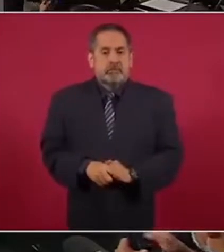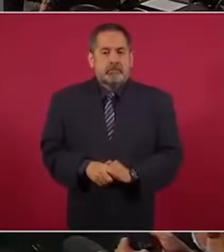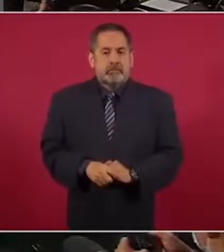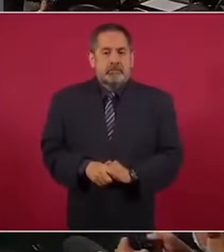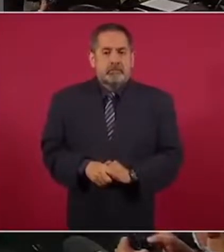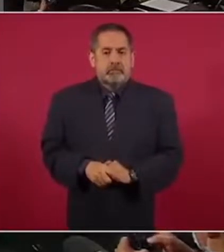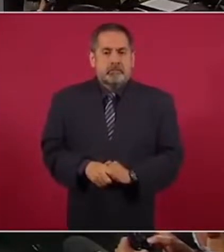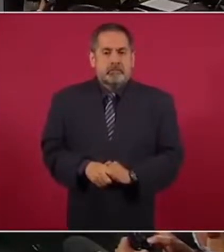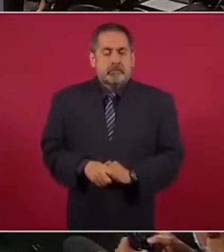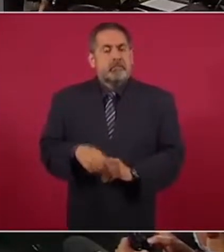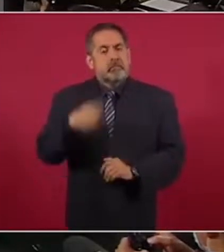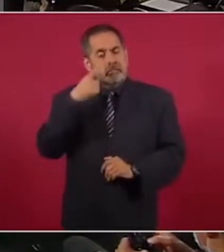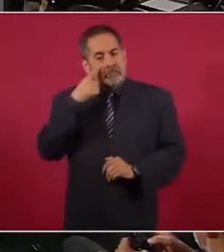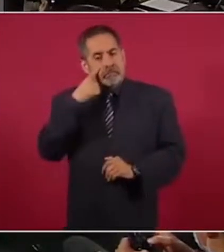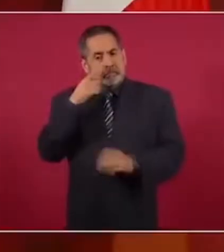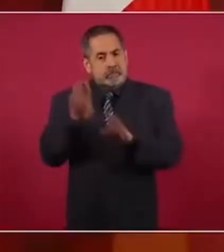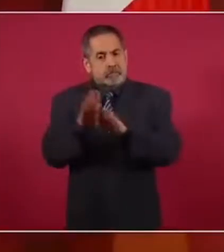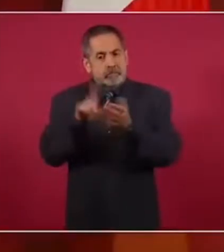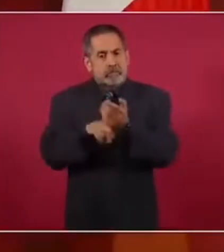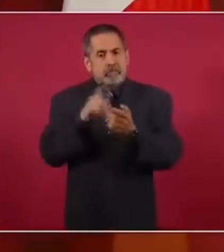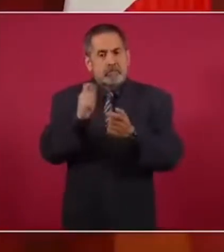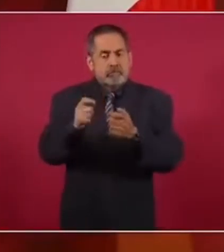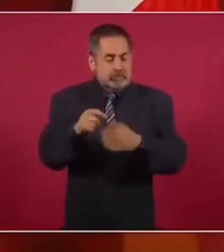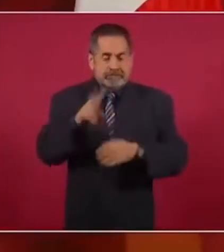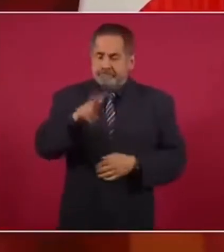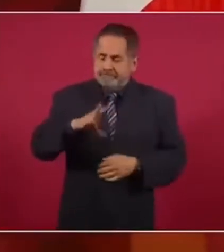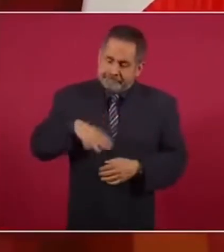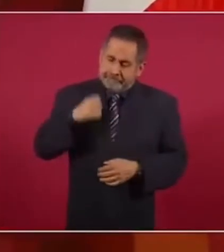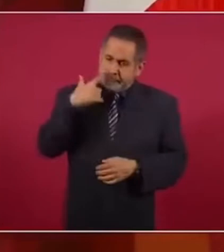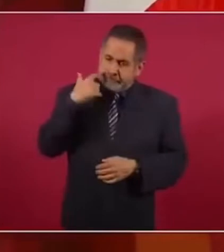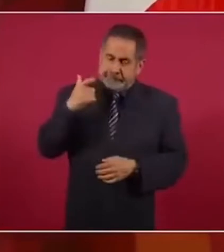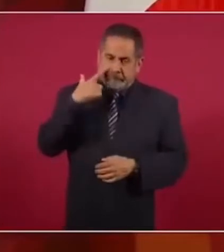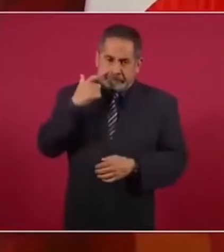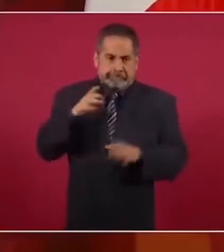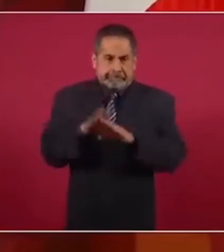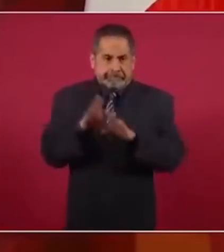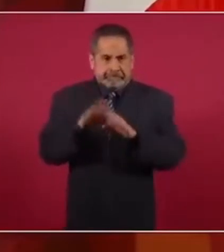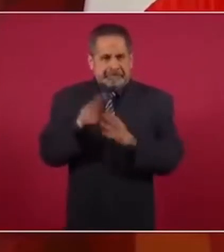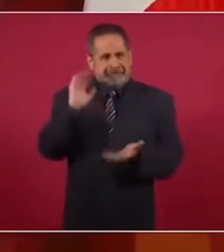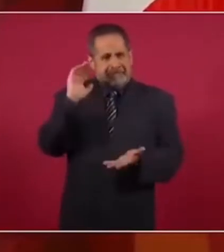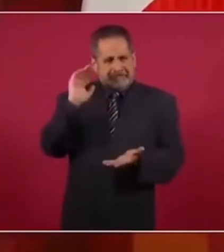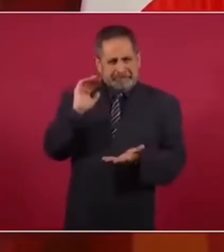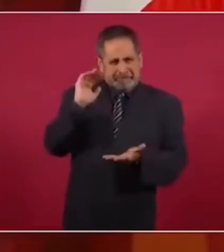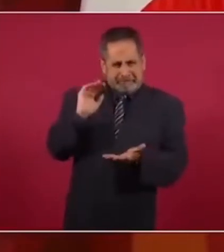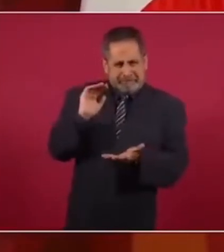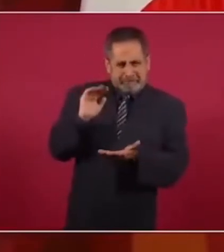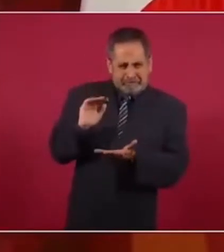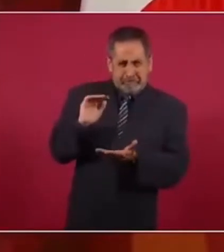Nos costó mucho lograr esto,